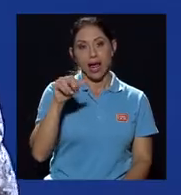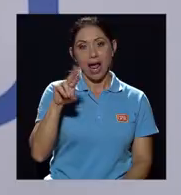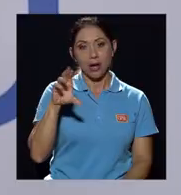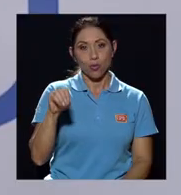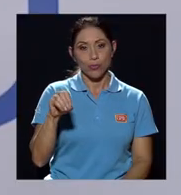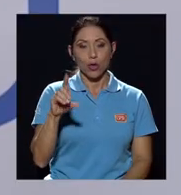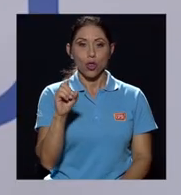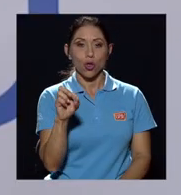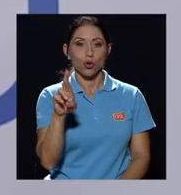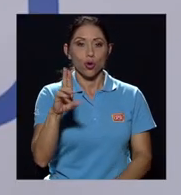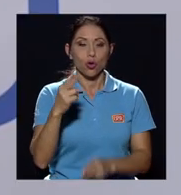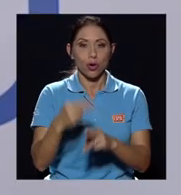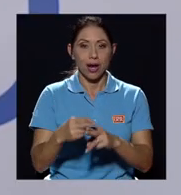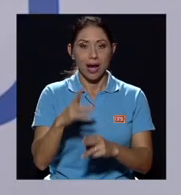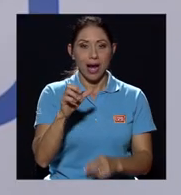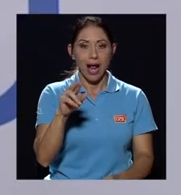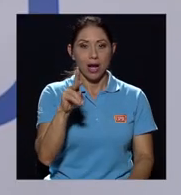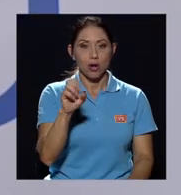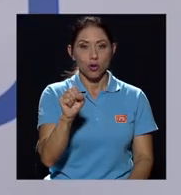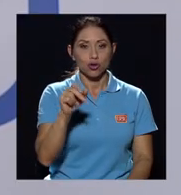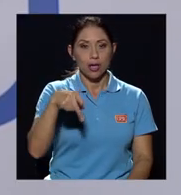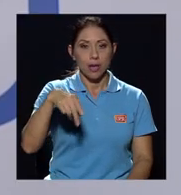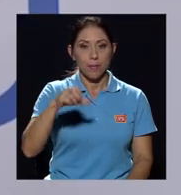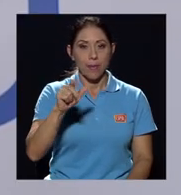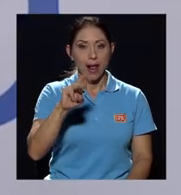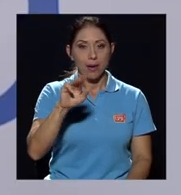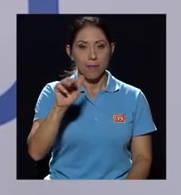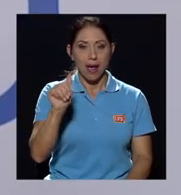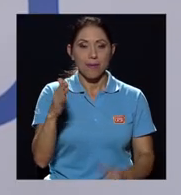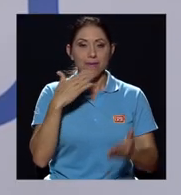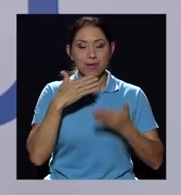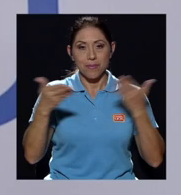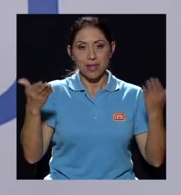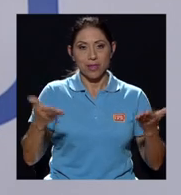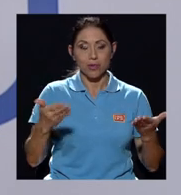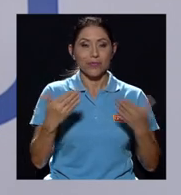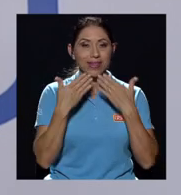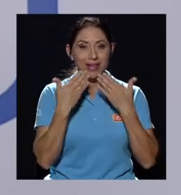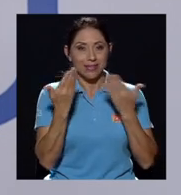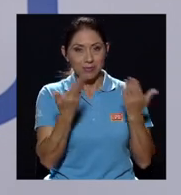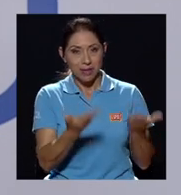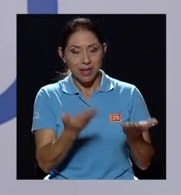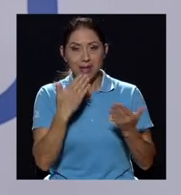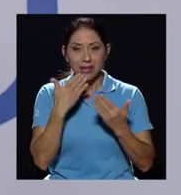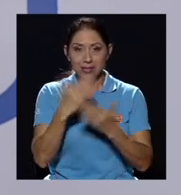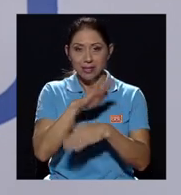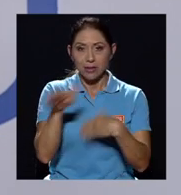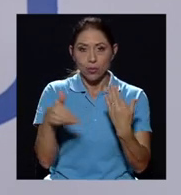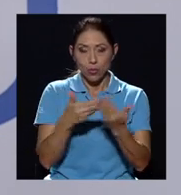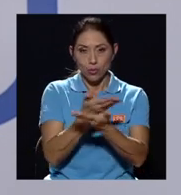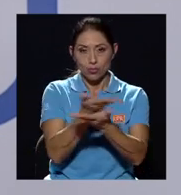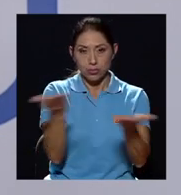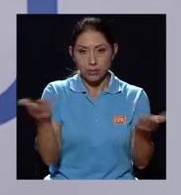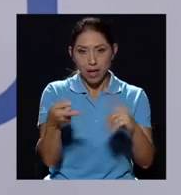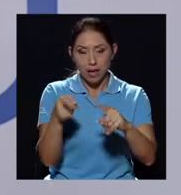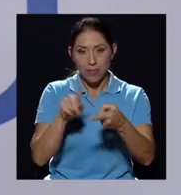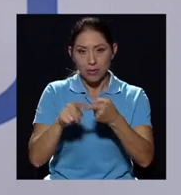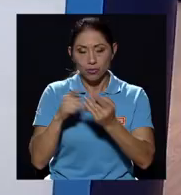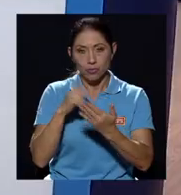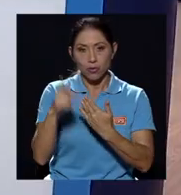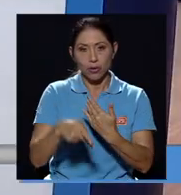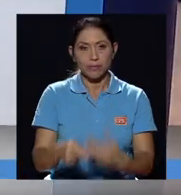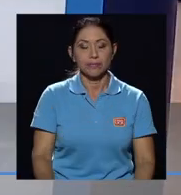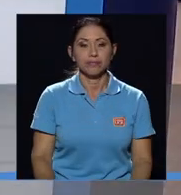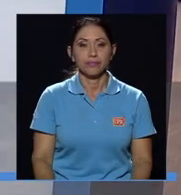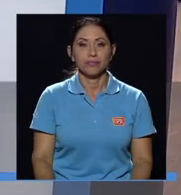el doctor Carlos Palma. Don Carlos, bienvenido desde la U. Muchas gracias, María, y muchas gracias a todos los amigos del programa.